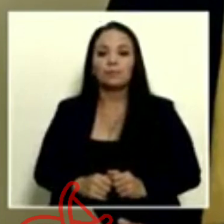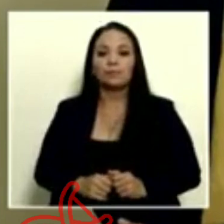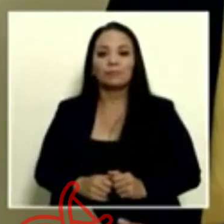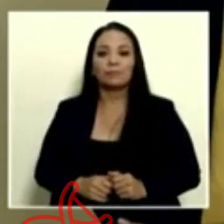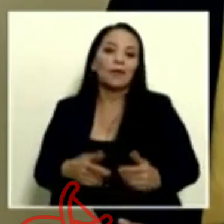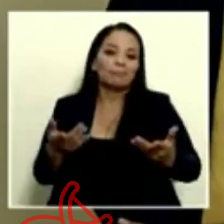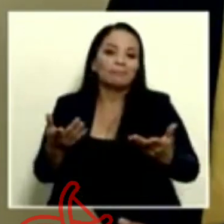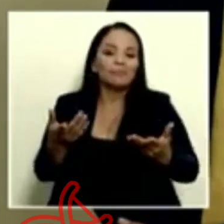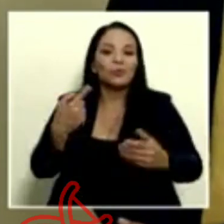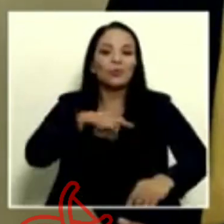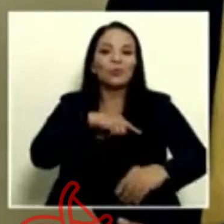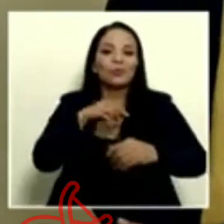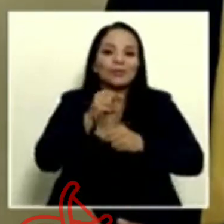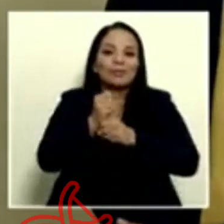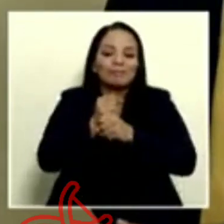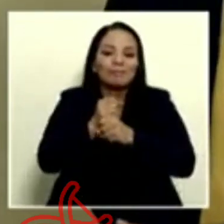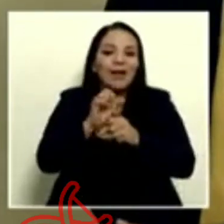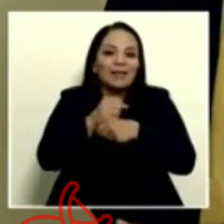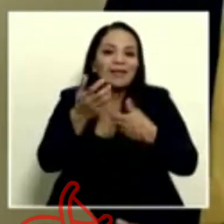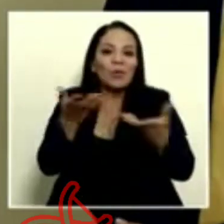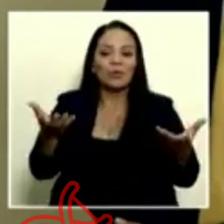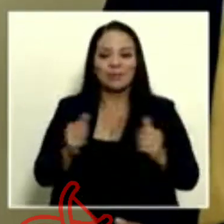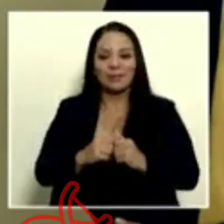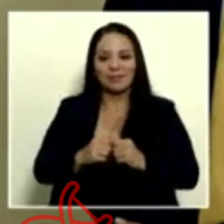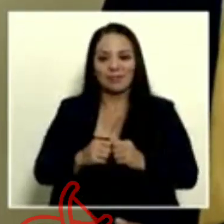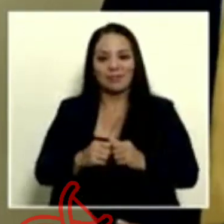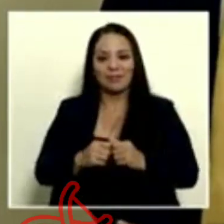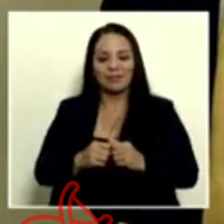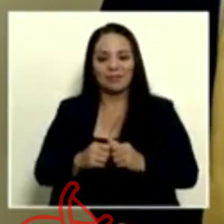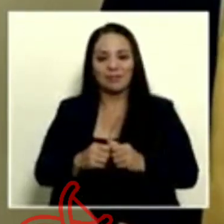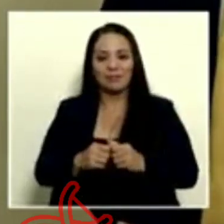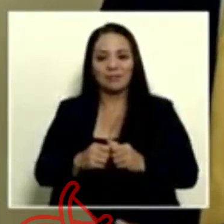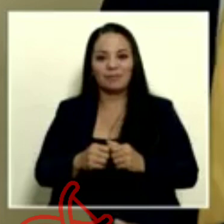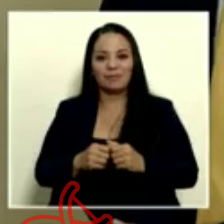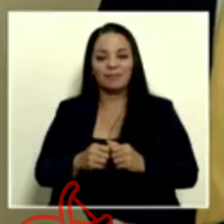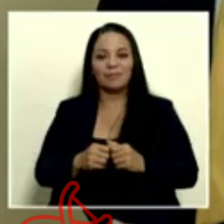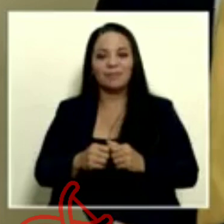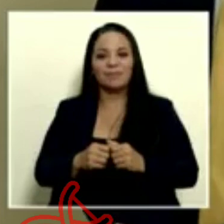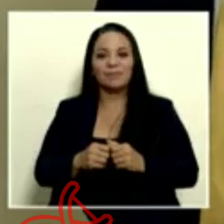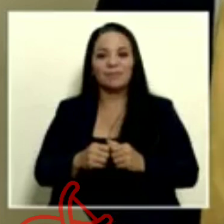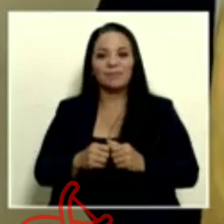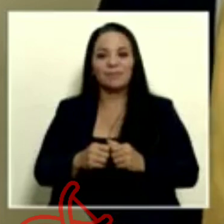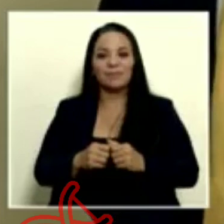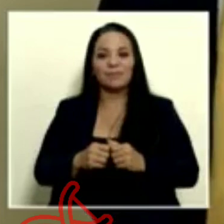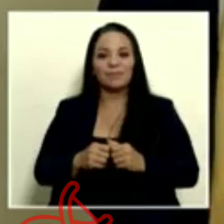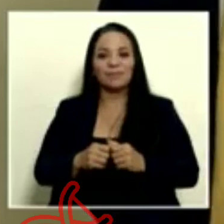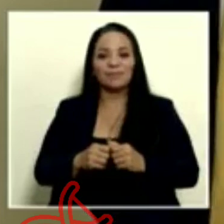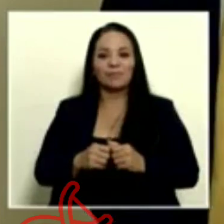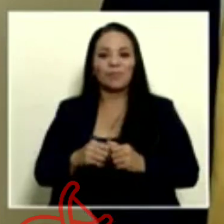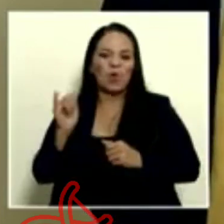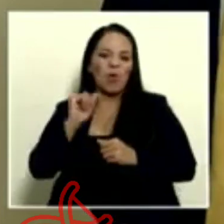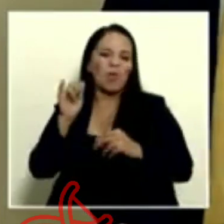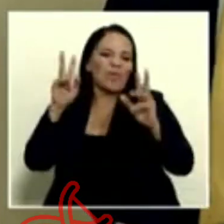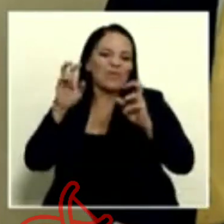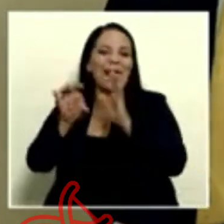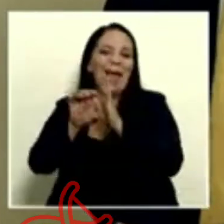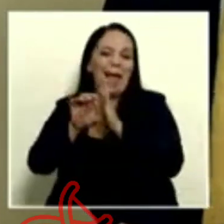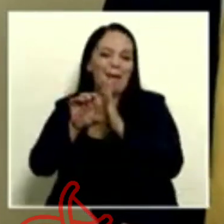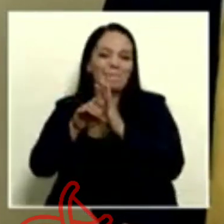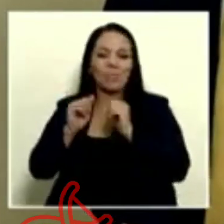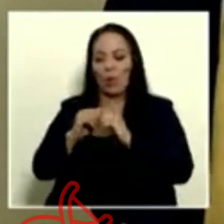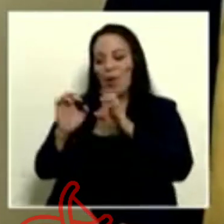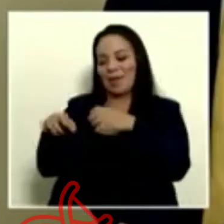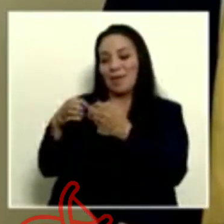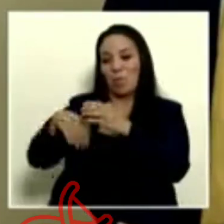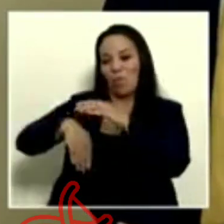cosas y ahora le toca, le hacemos el pase, como diría la selección, en el área de sin portero a la Asamblea